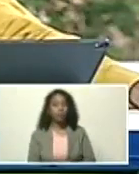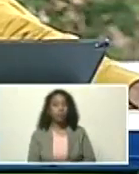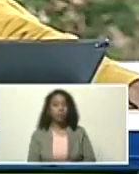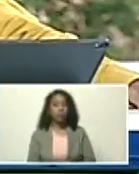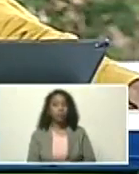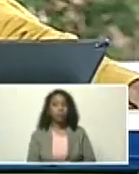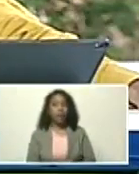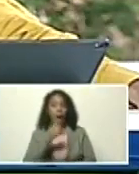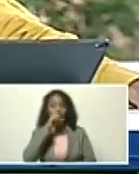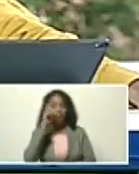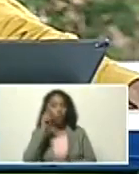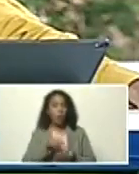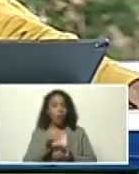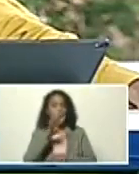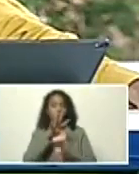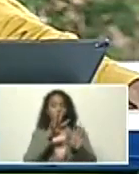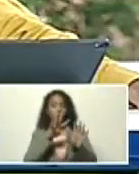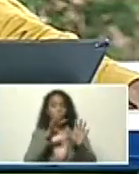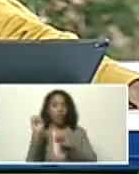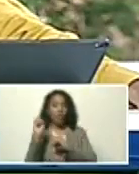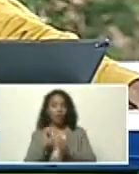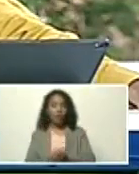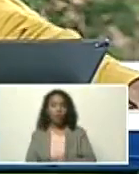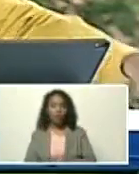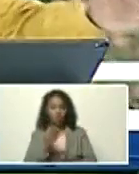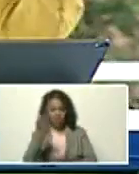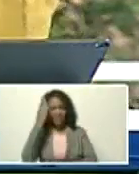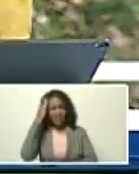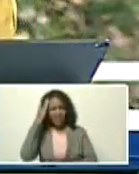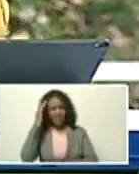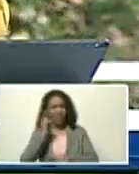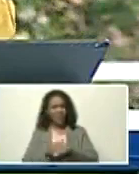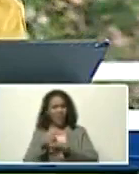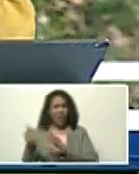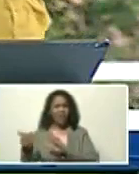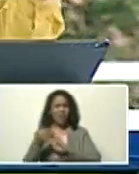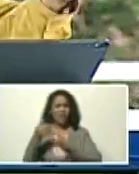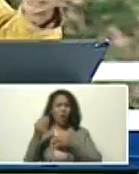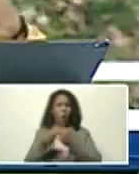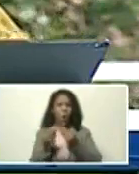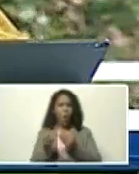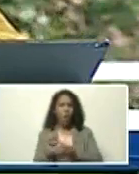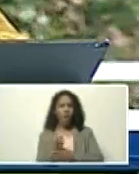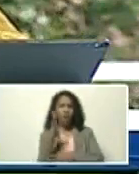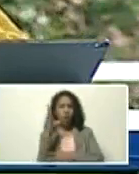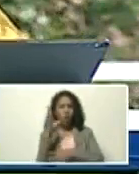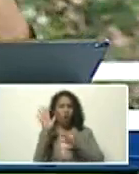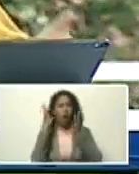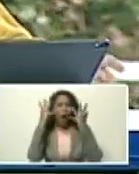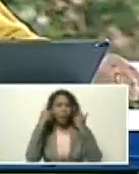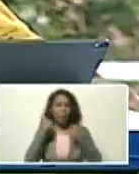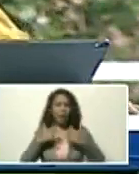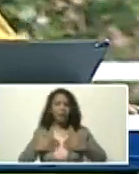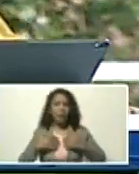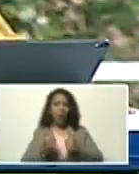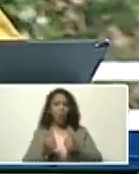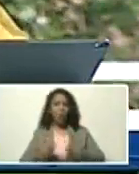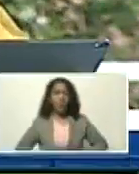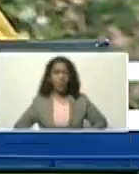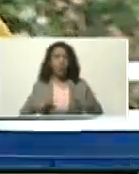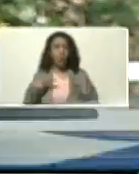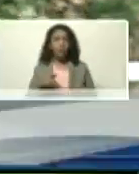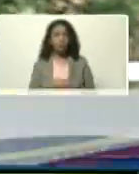en el año, 2090, ustedes saben, los efectos, que eso tiene, sobre la flora, la fauna, la salud, la vida,